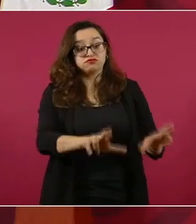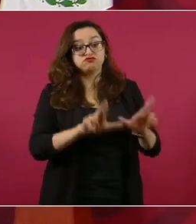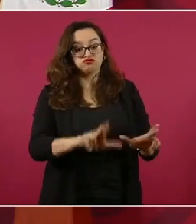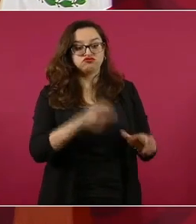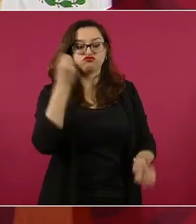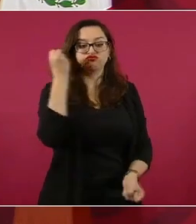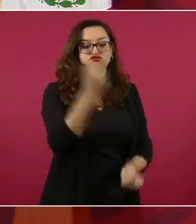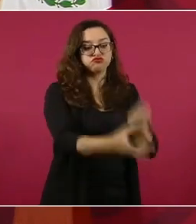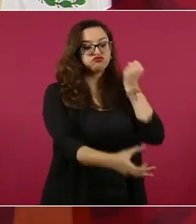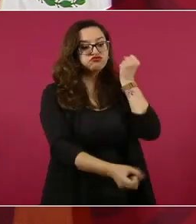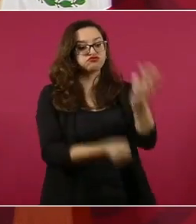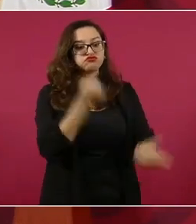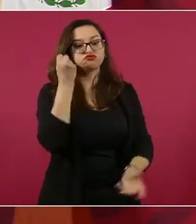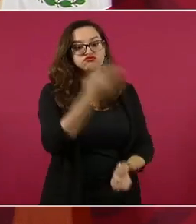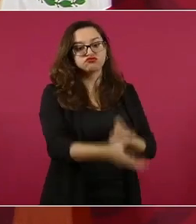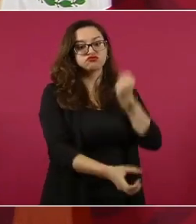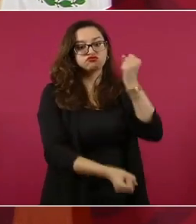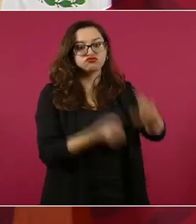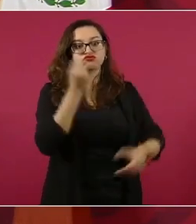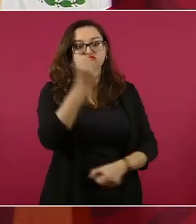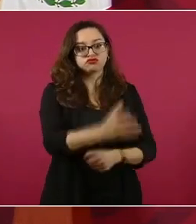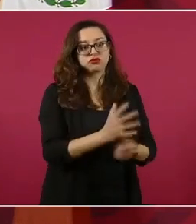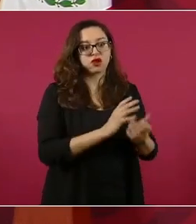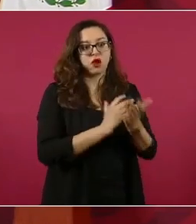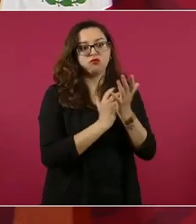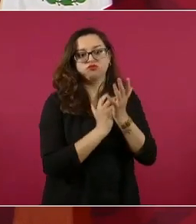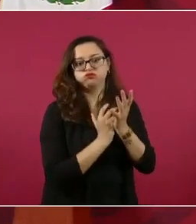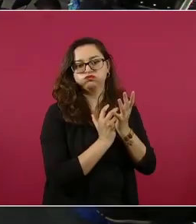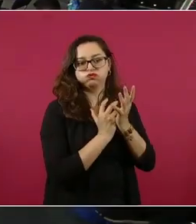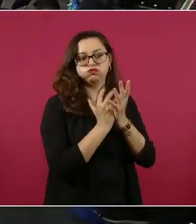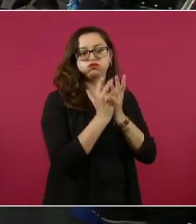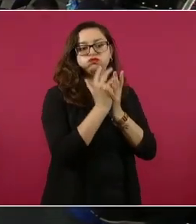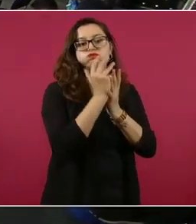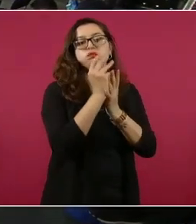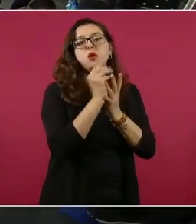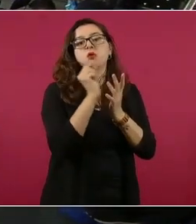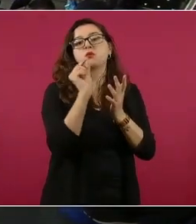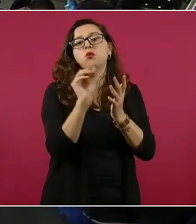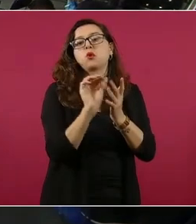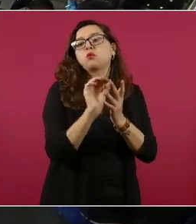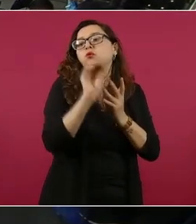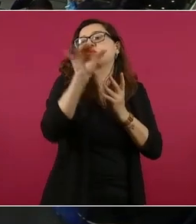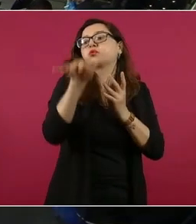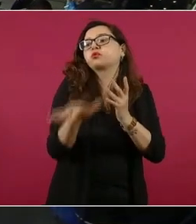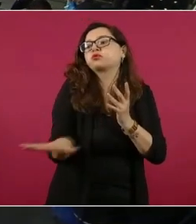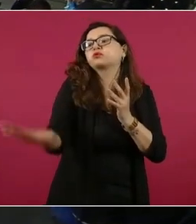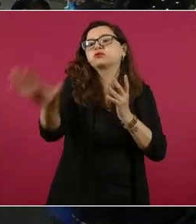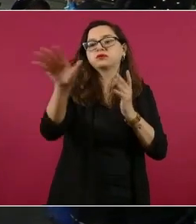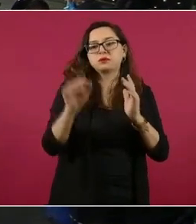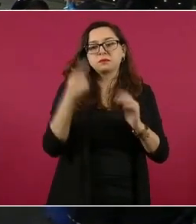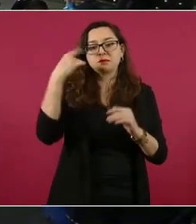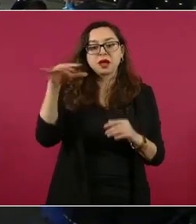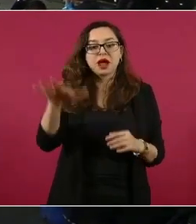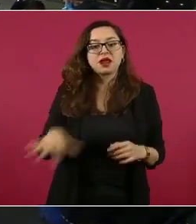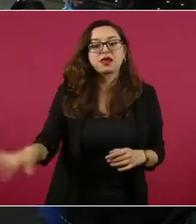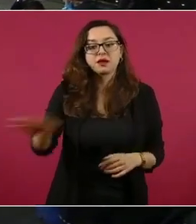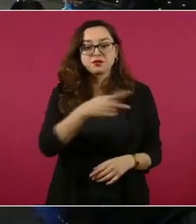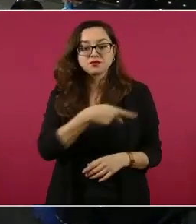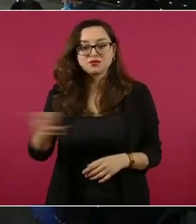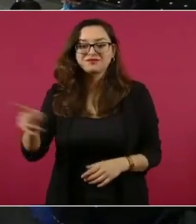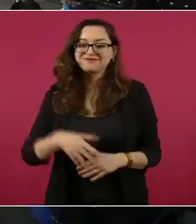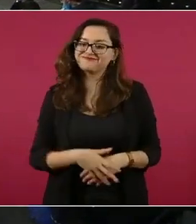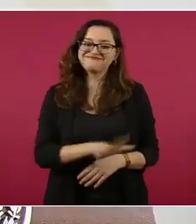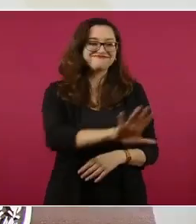Puras mentiras. La riqueza, desgraciadamente, no es contagiosa, no es